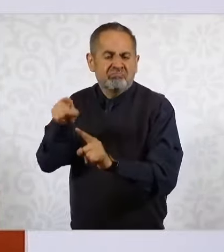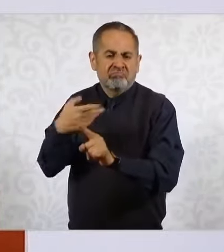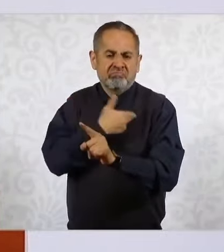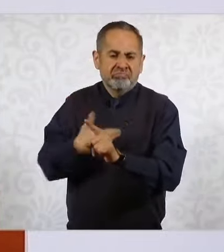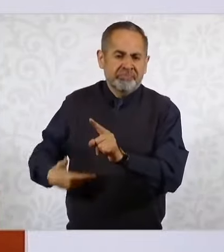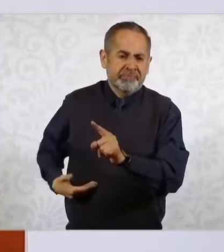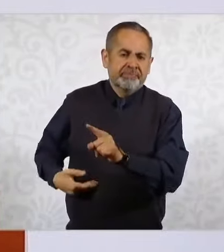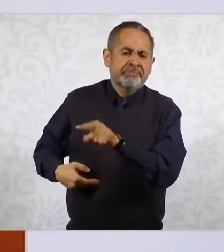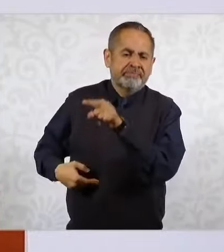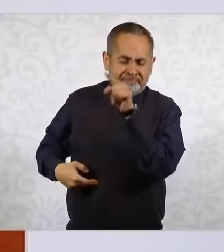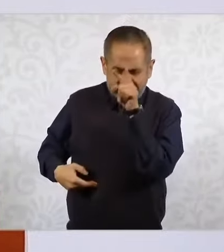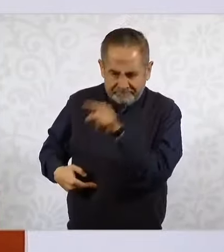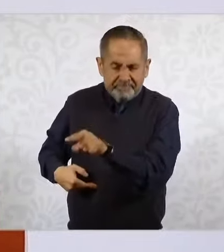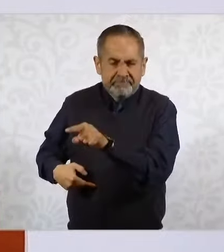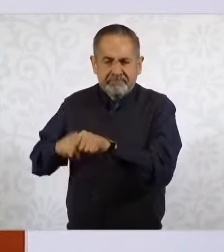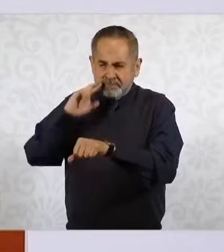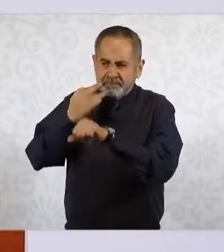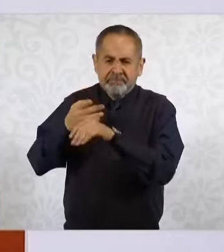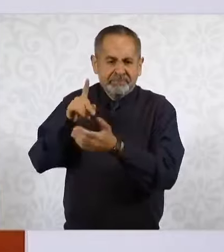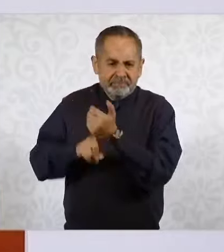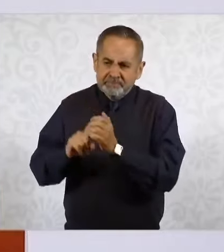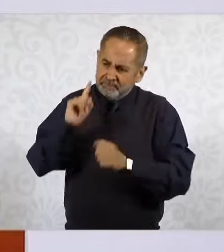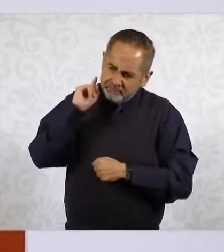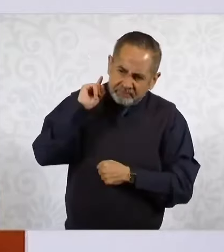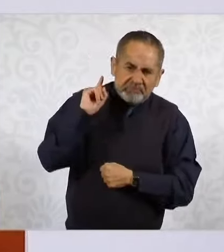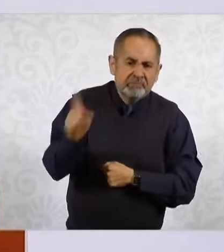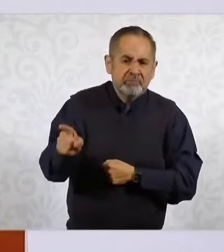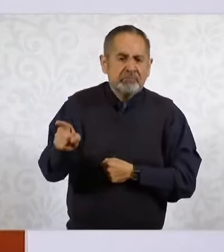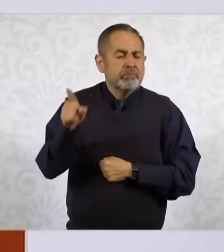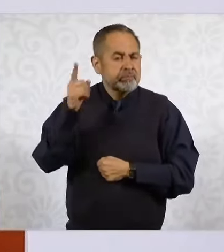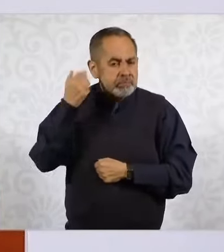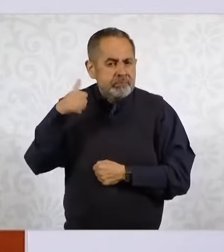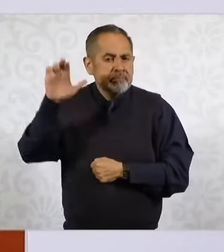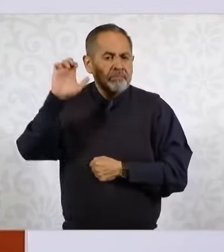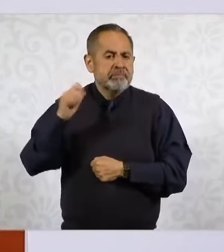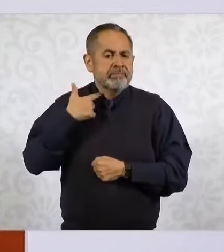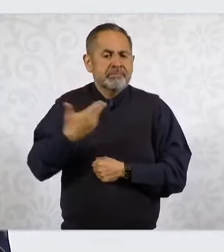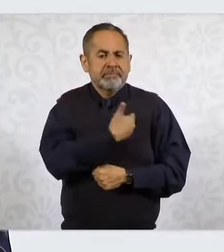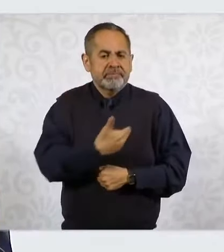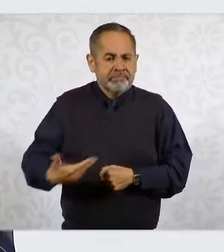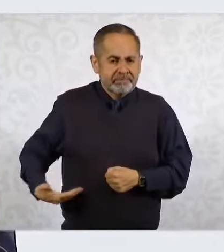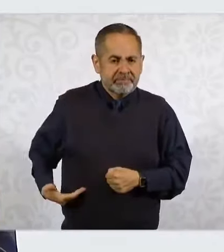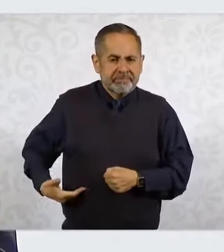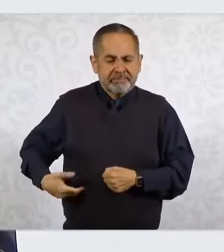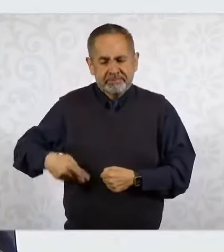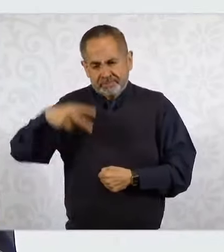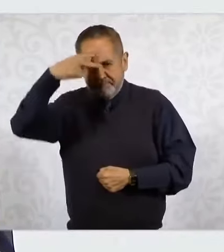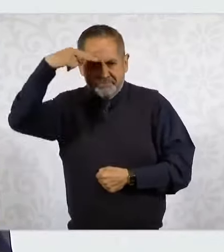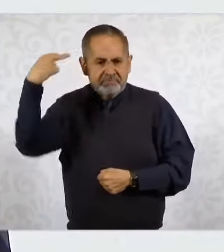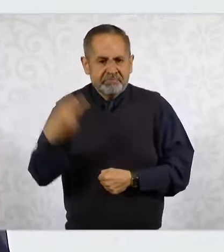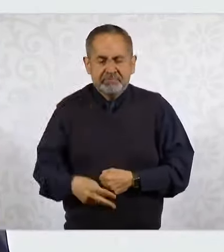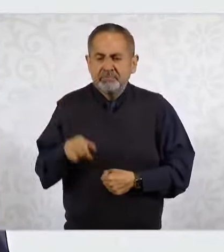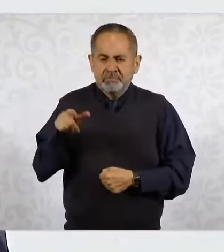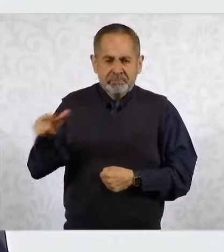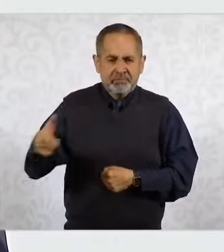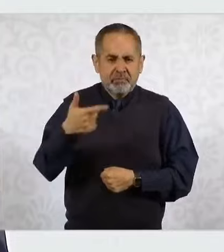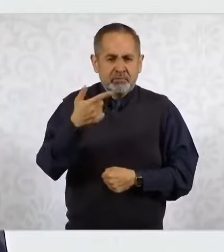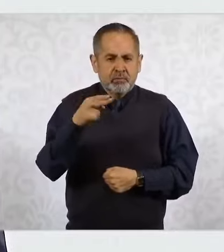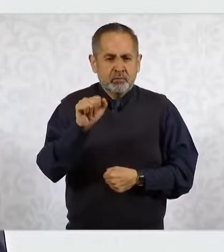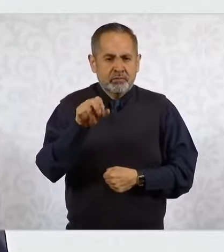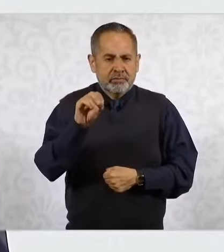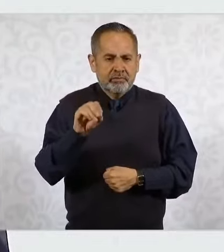principal recayó en el entonces presidente de la República, Gustavo